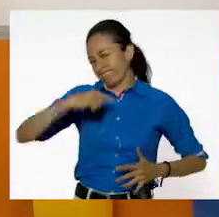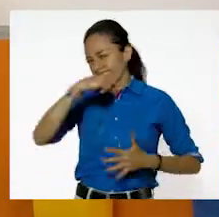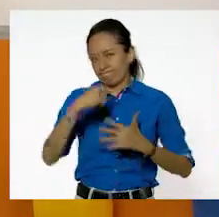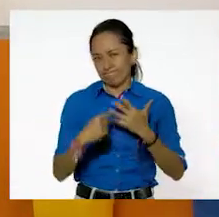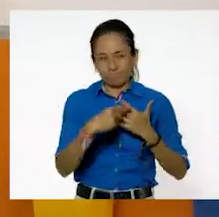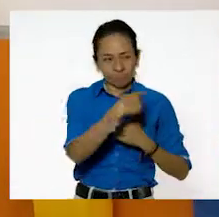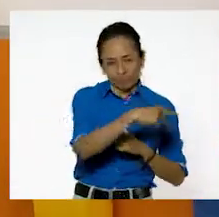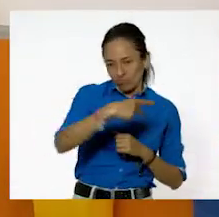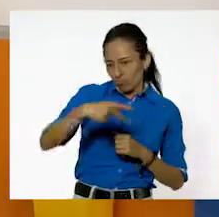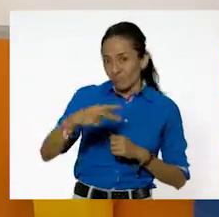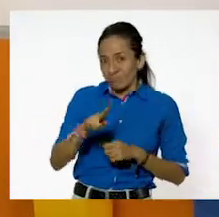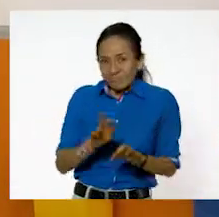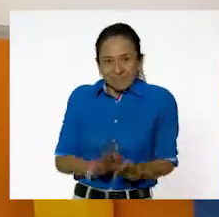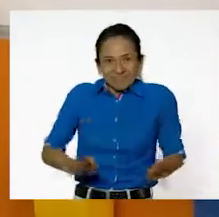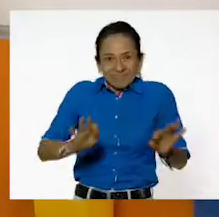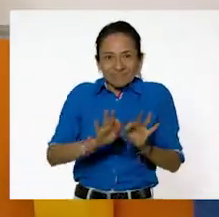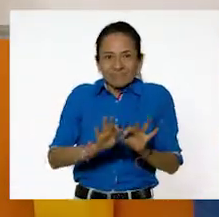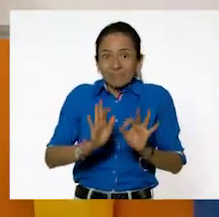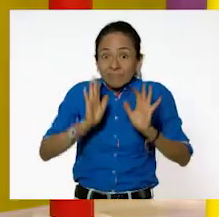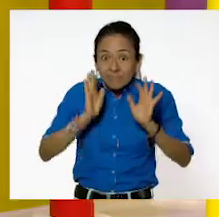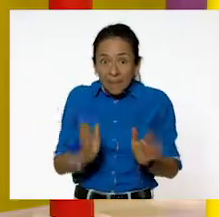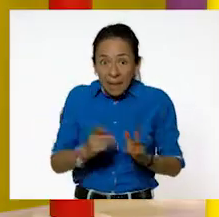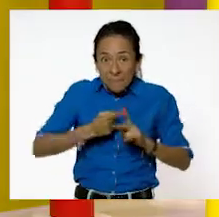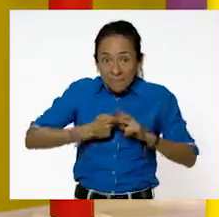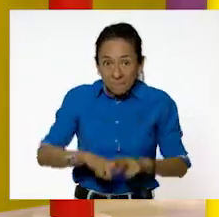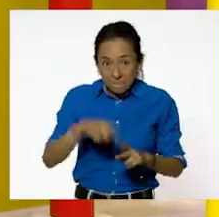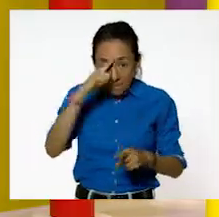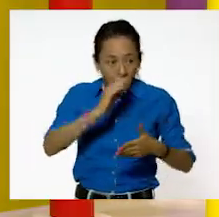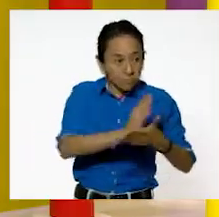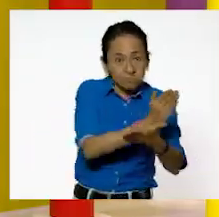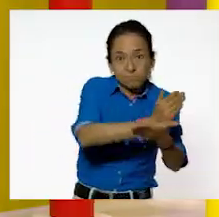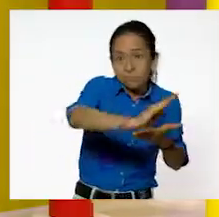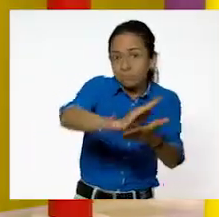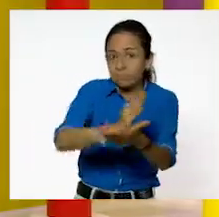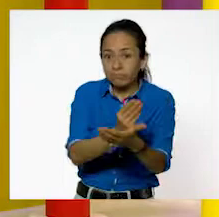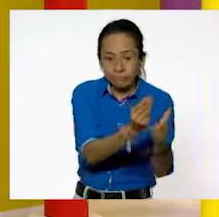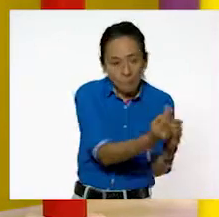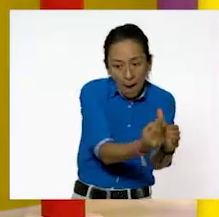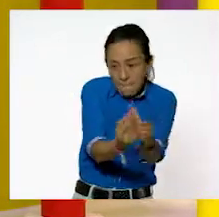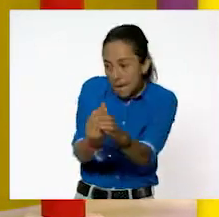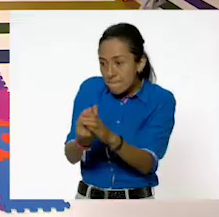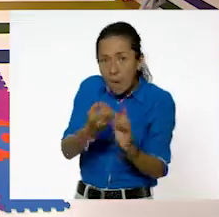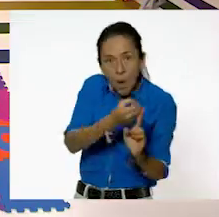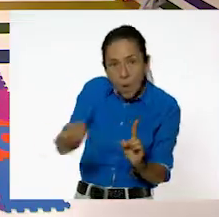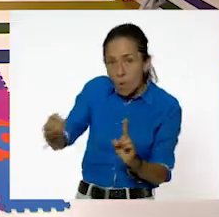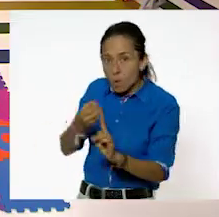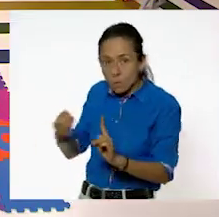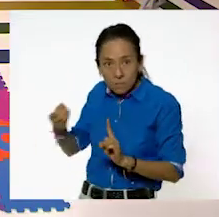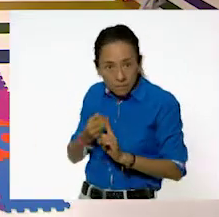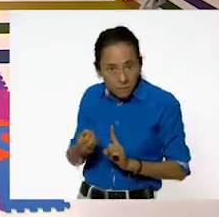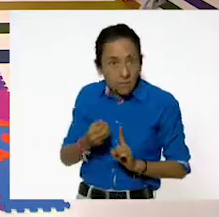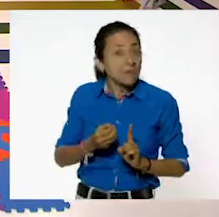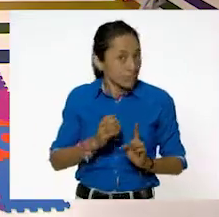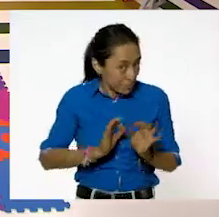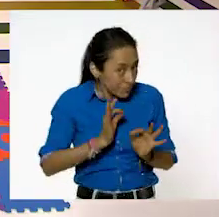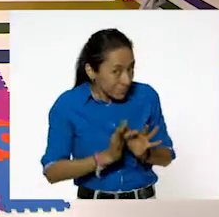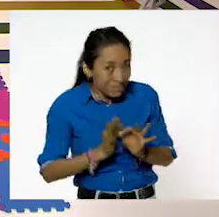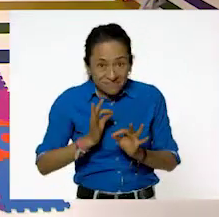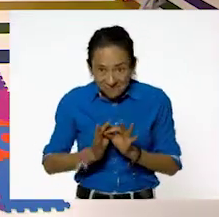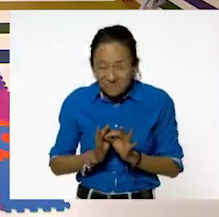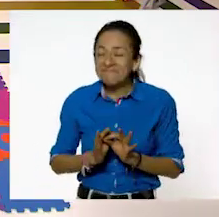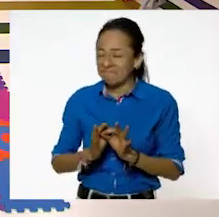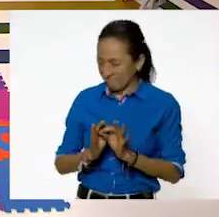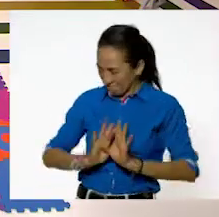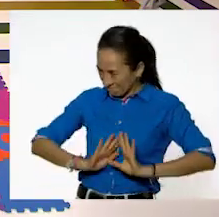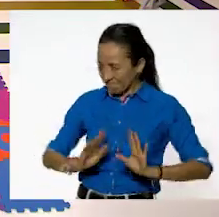les parece si comenzamos a clasificar? Me parece muy bien. ¿Ya están listas y están listos? ¿Me ayudarías? Claro que sí. Vamos a cambiarnos de lugar. lugar.